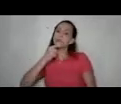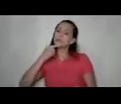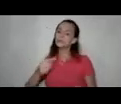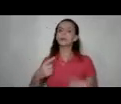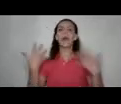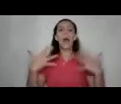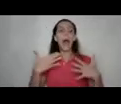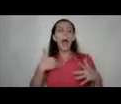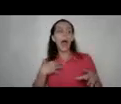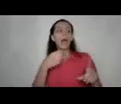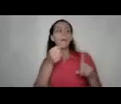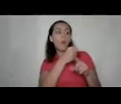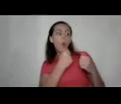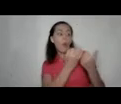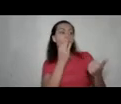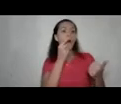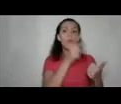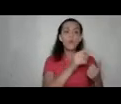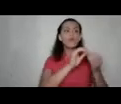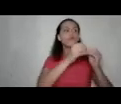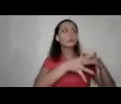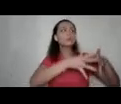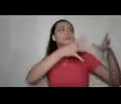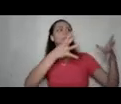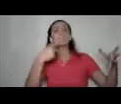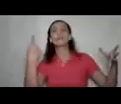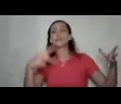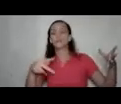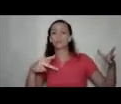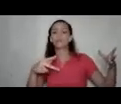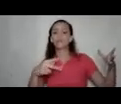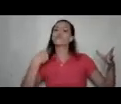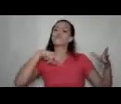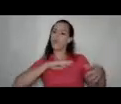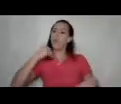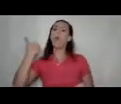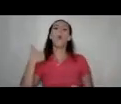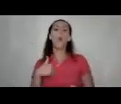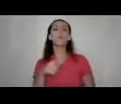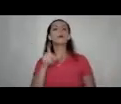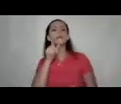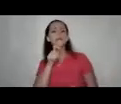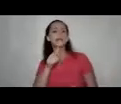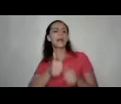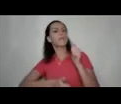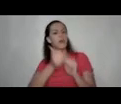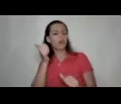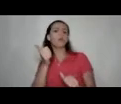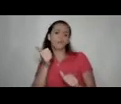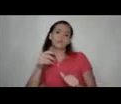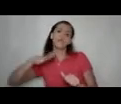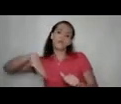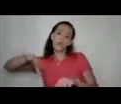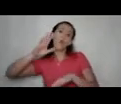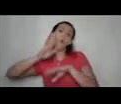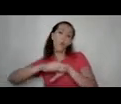violencia hacia las mujeres en un número apabullantemente mayor somos los hombres quienes en su mayoría están ejerciendo